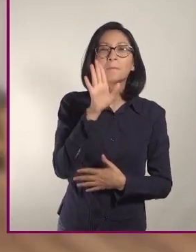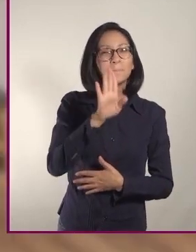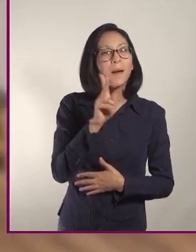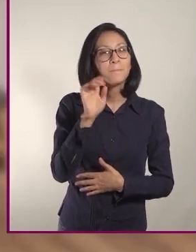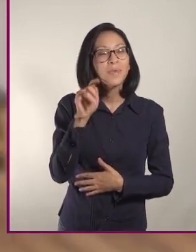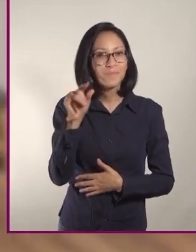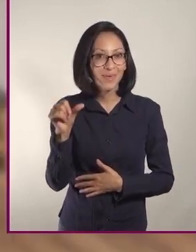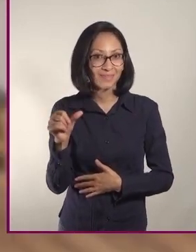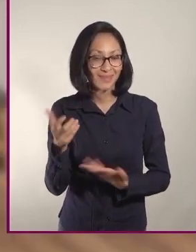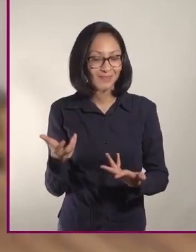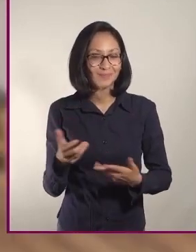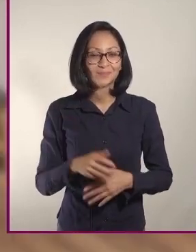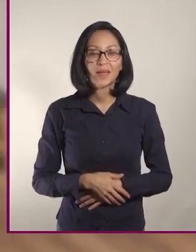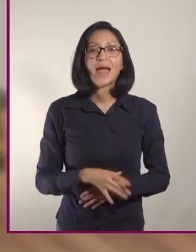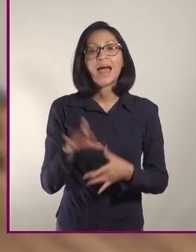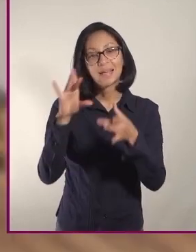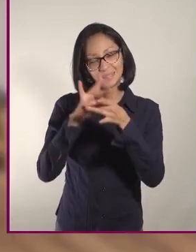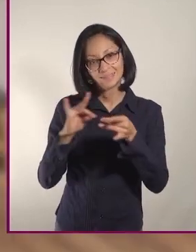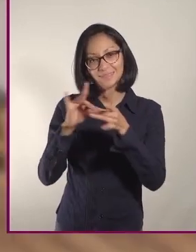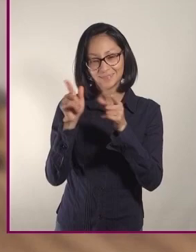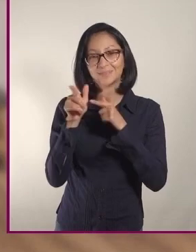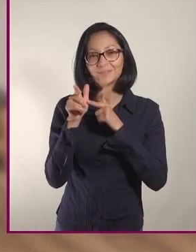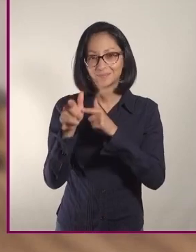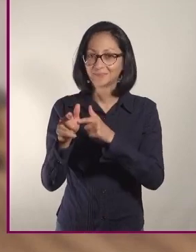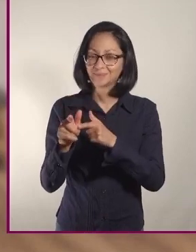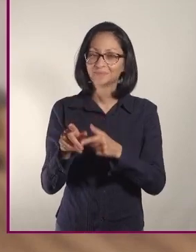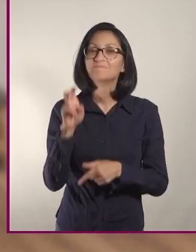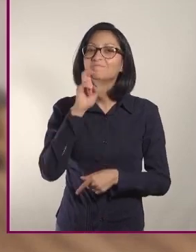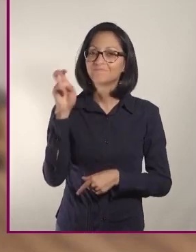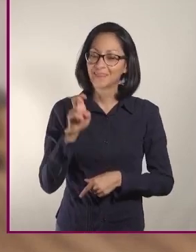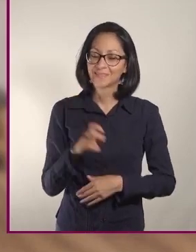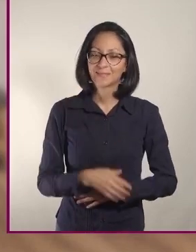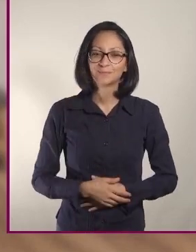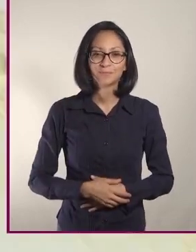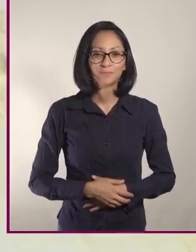Continuamos con la siguiente cápsula con todo lo que quería saber sobre las pizzas.